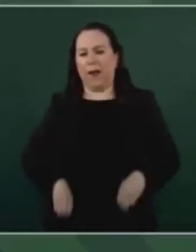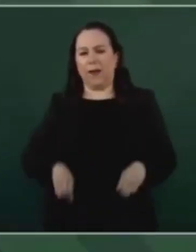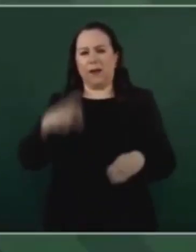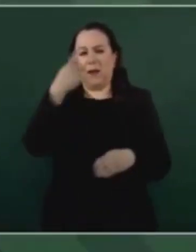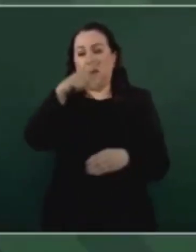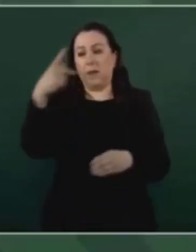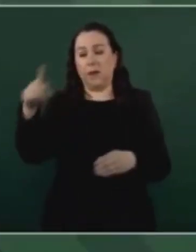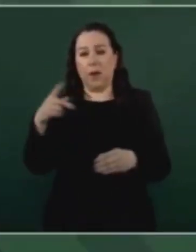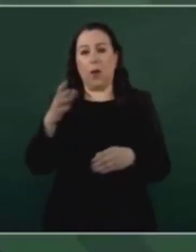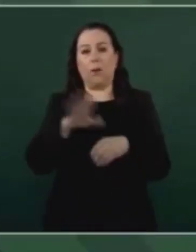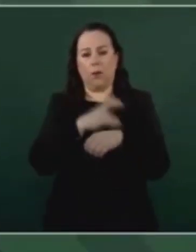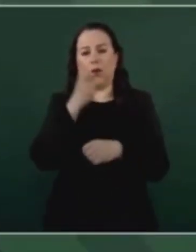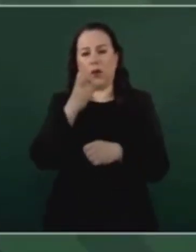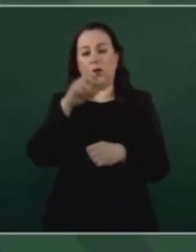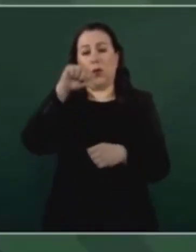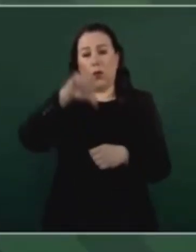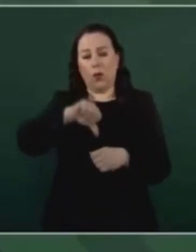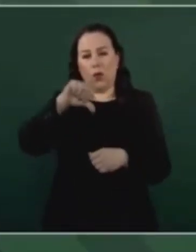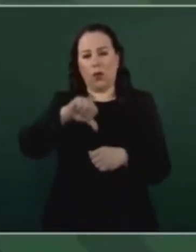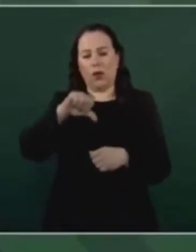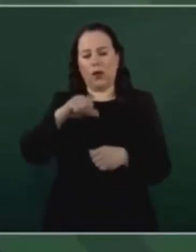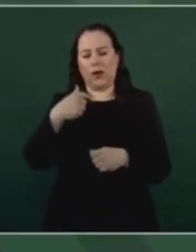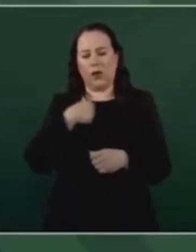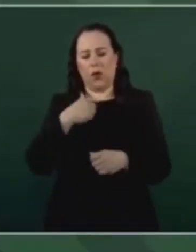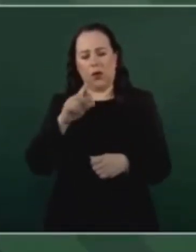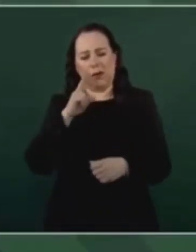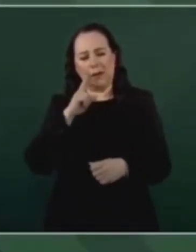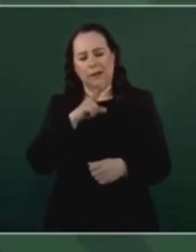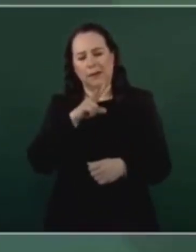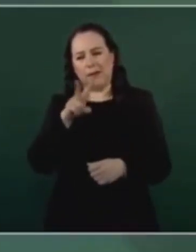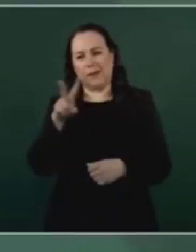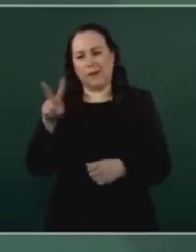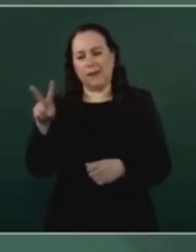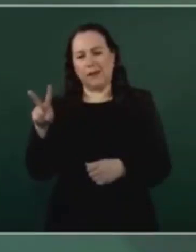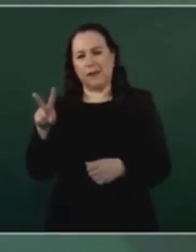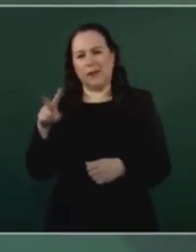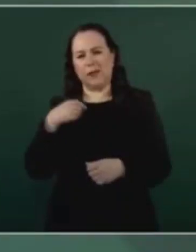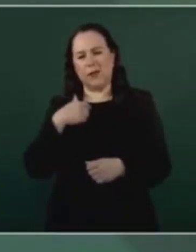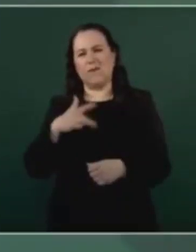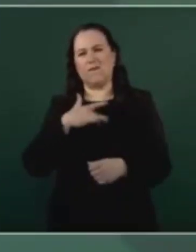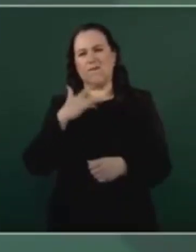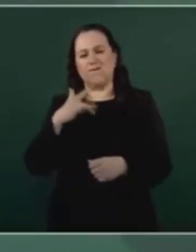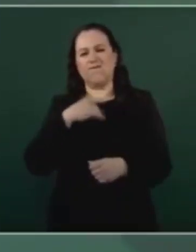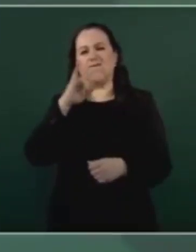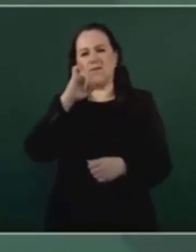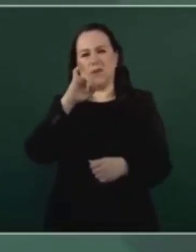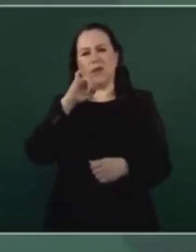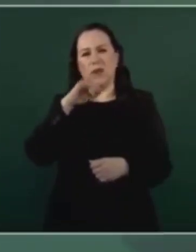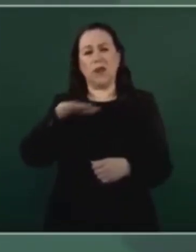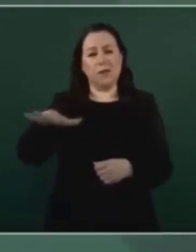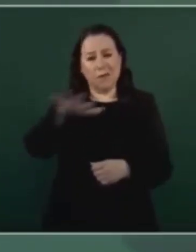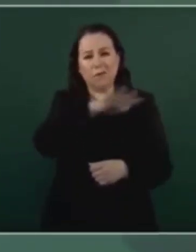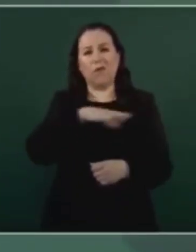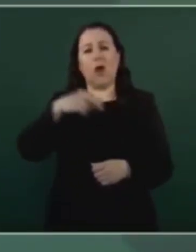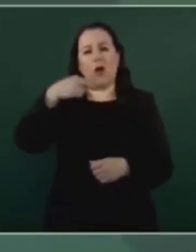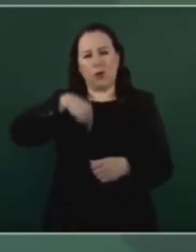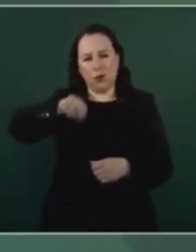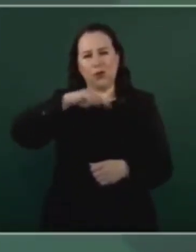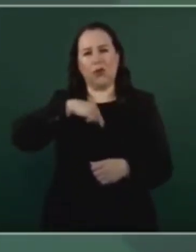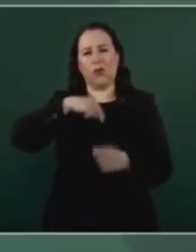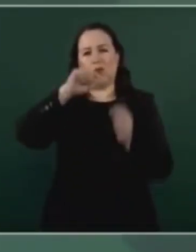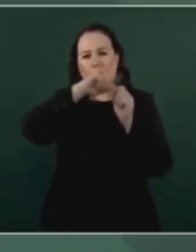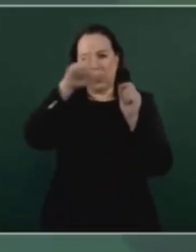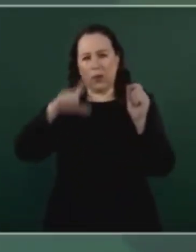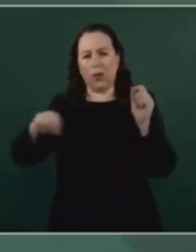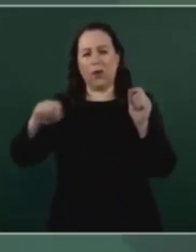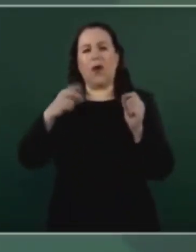Por eso hoy, más que nunca, considero que las y los mexicanos debiéramos darnos un momento, un remanso